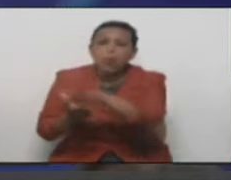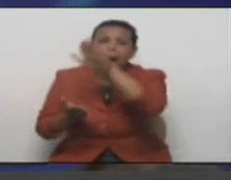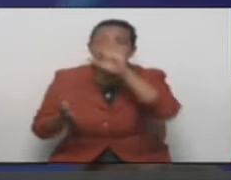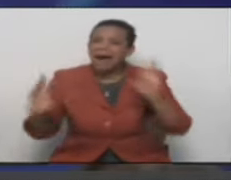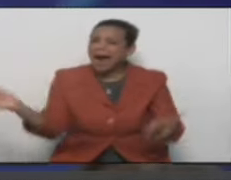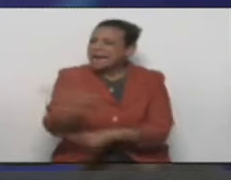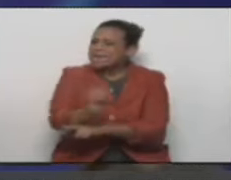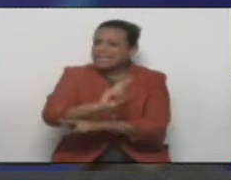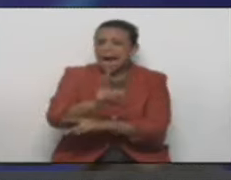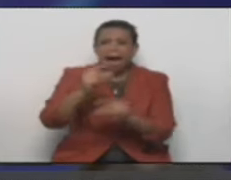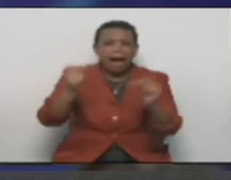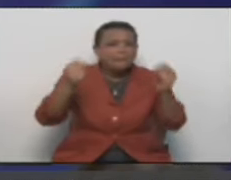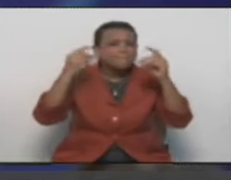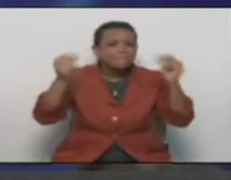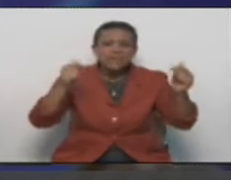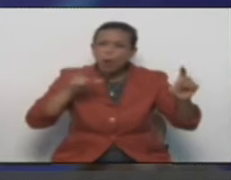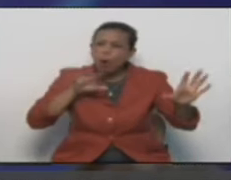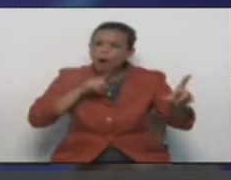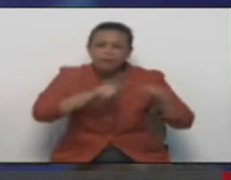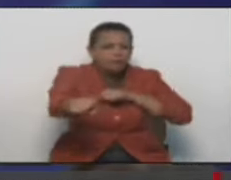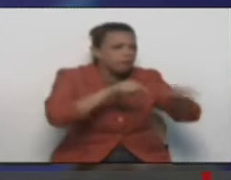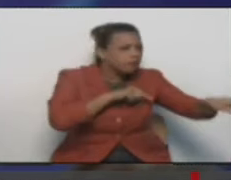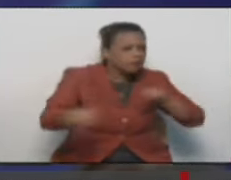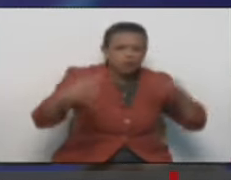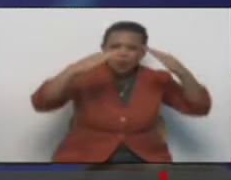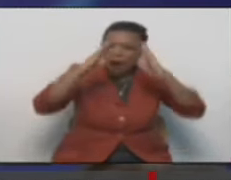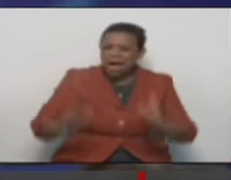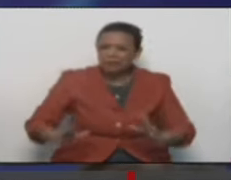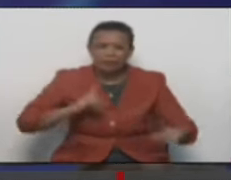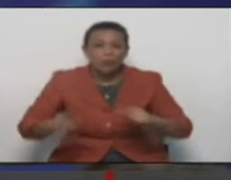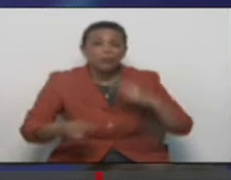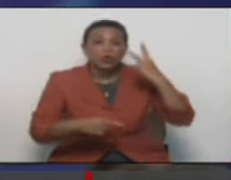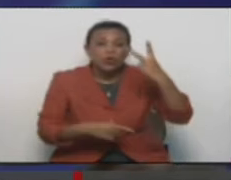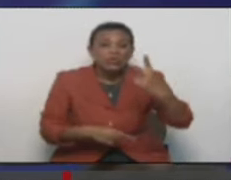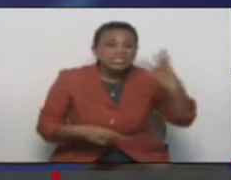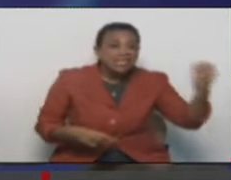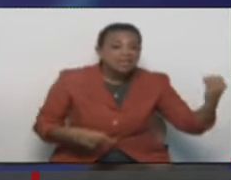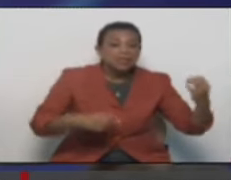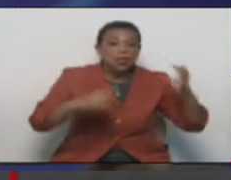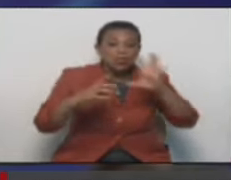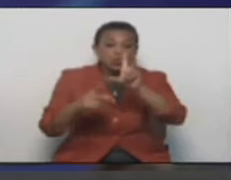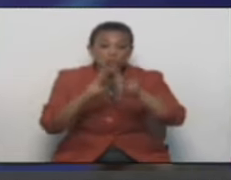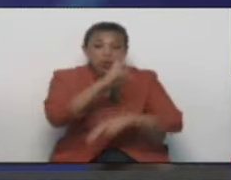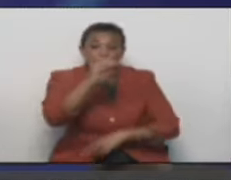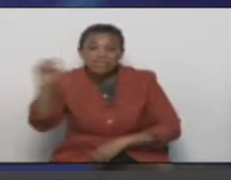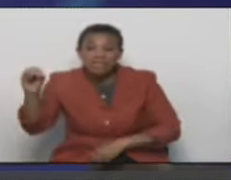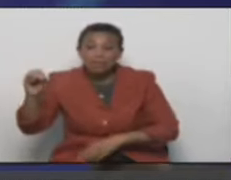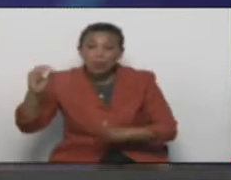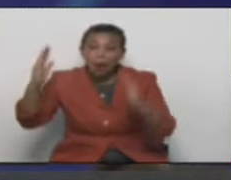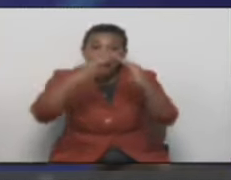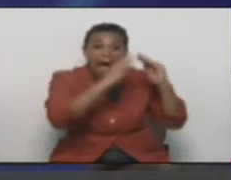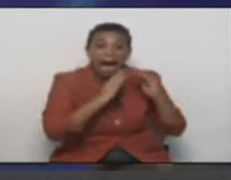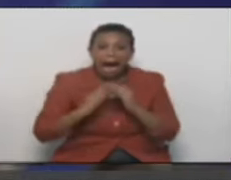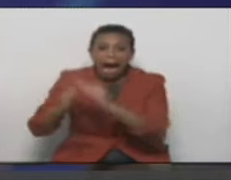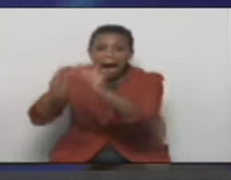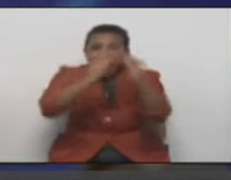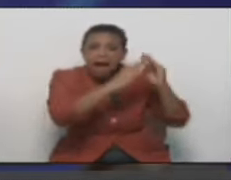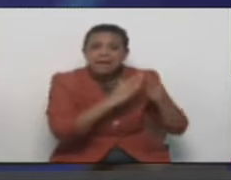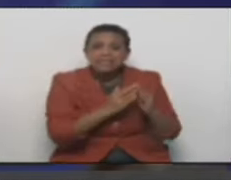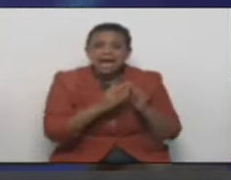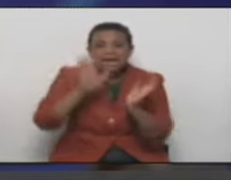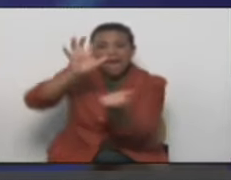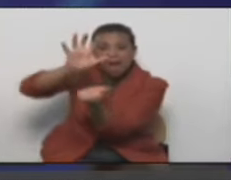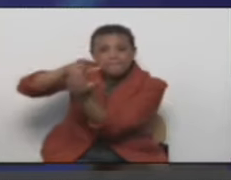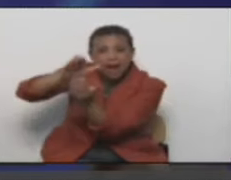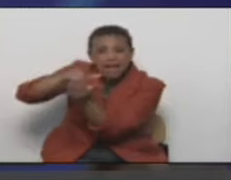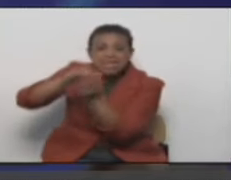rápidamente a hogares en Venezuela. Hoy hay 200 hogares en Venezuela que tienen esa prueba, 100 en la isla de Margarita